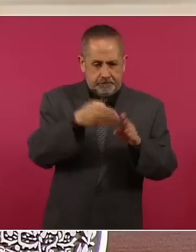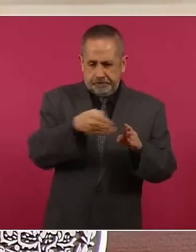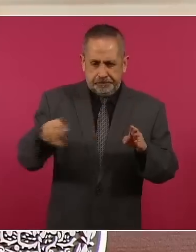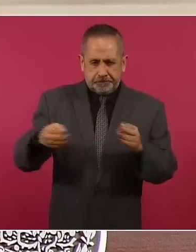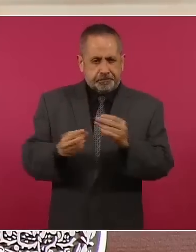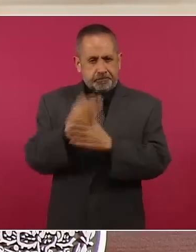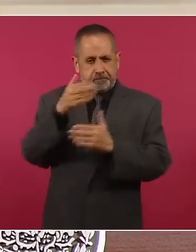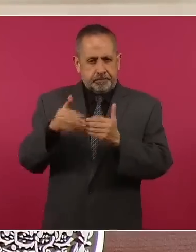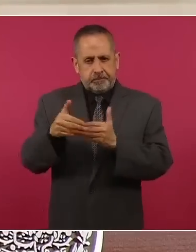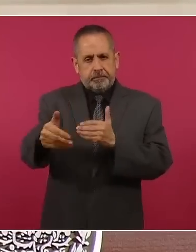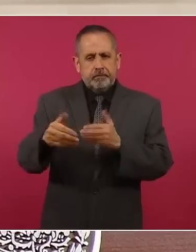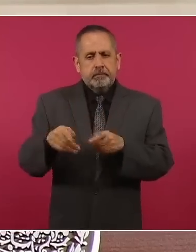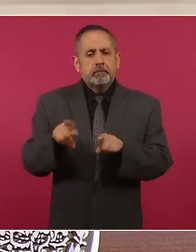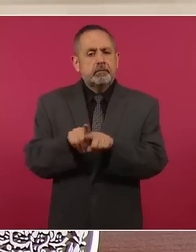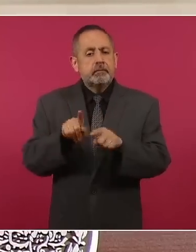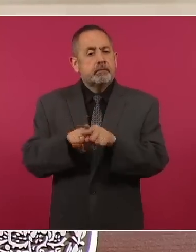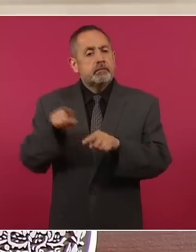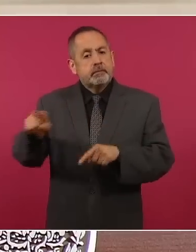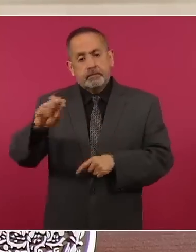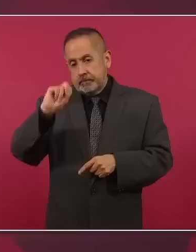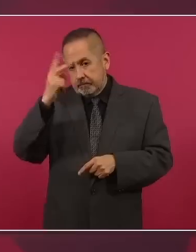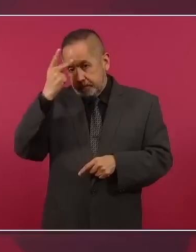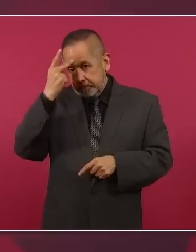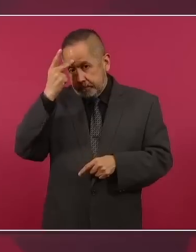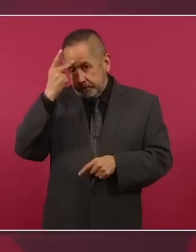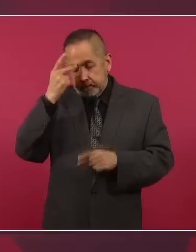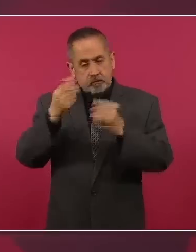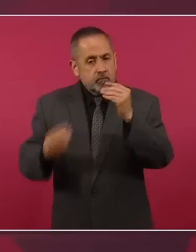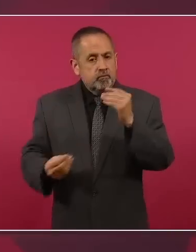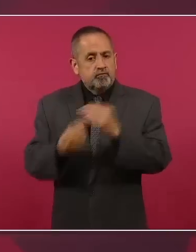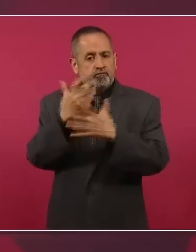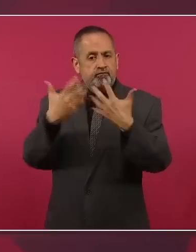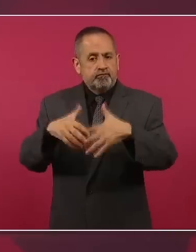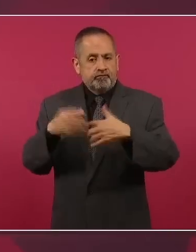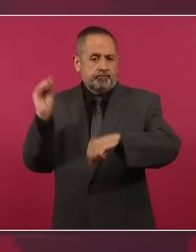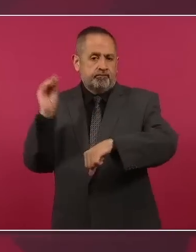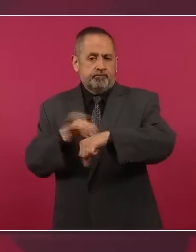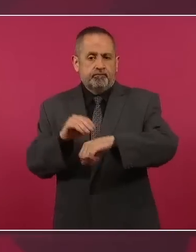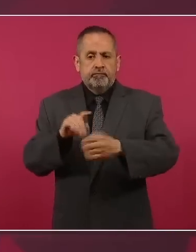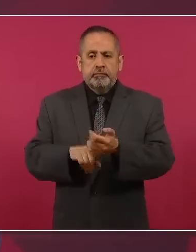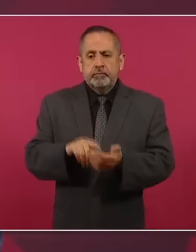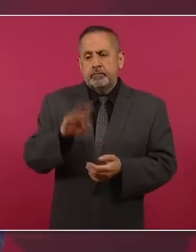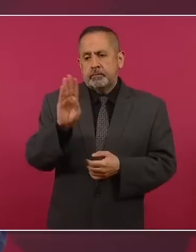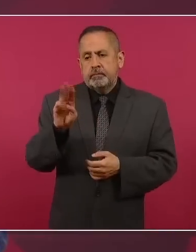San Luis Potosí con la nueva planta de la BMW